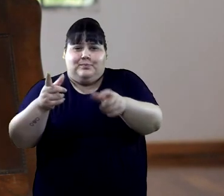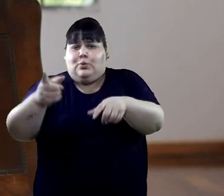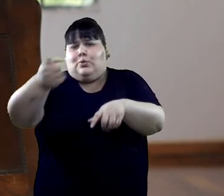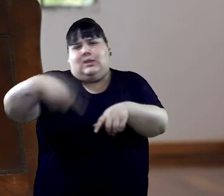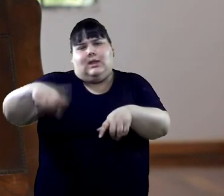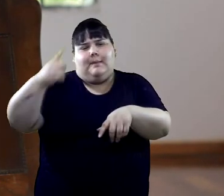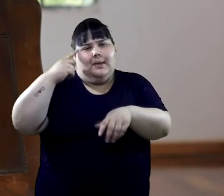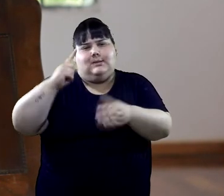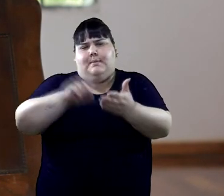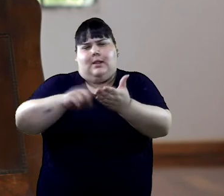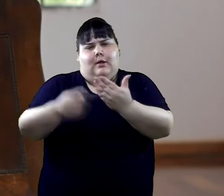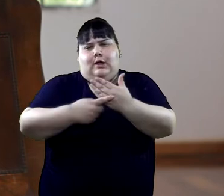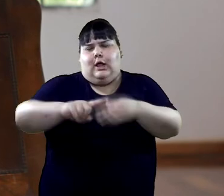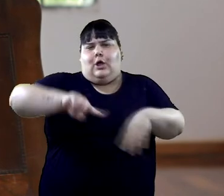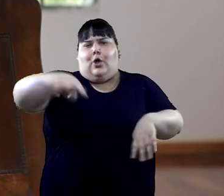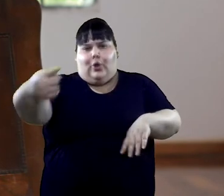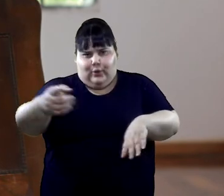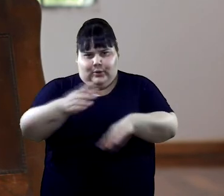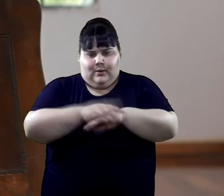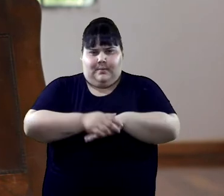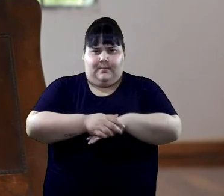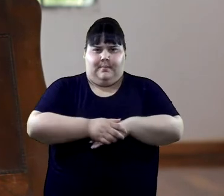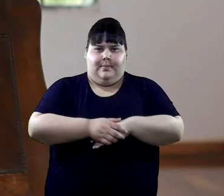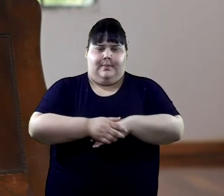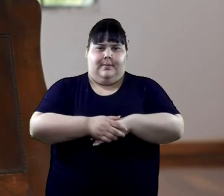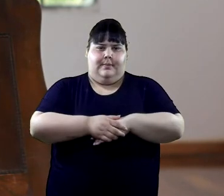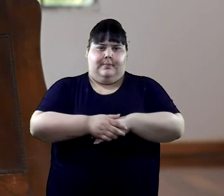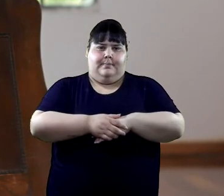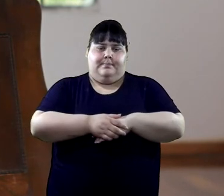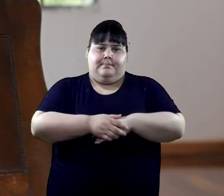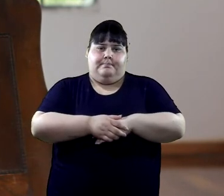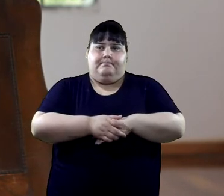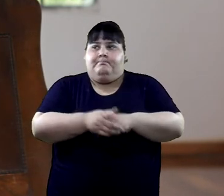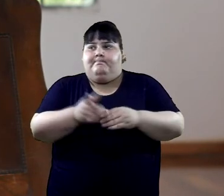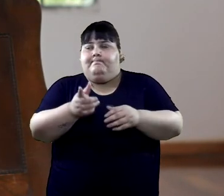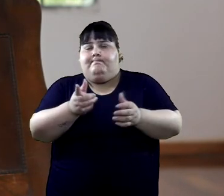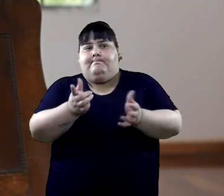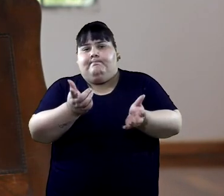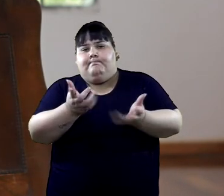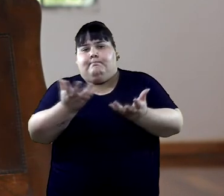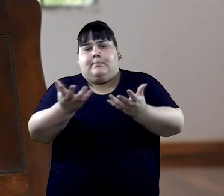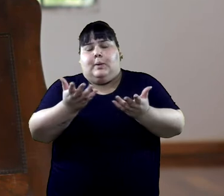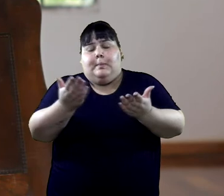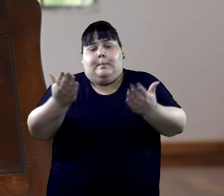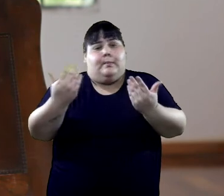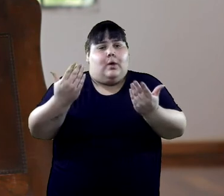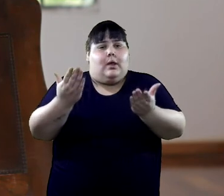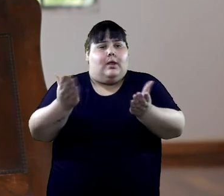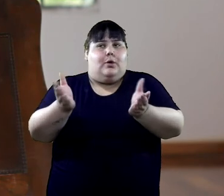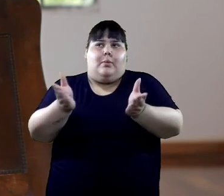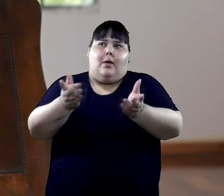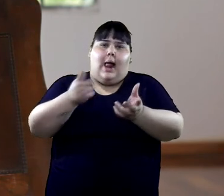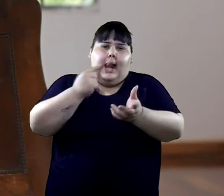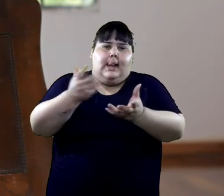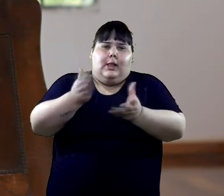Si quieren ese paréntesis, busquen otro simbolismo. Puede ser como